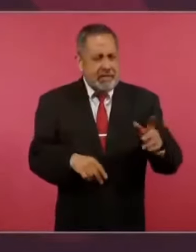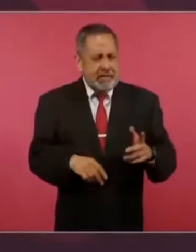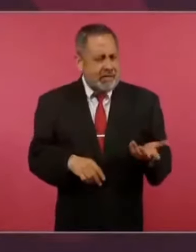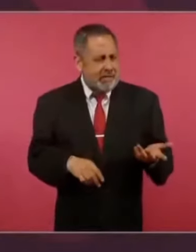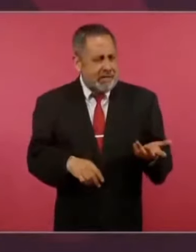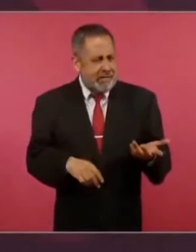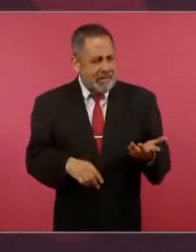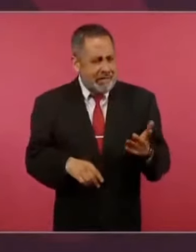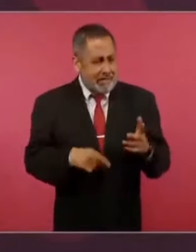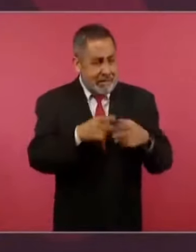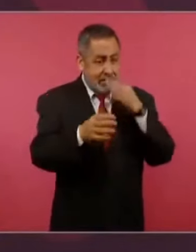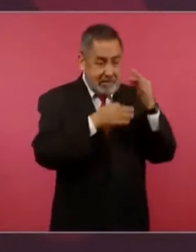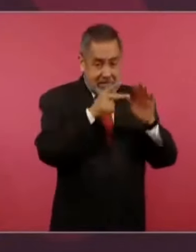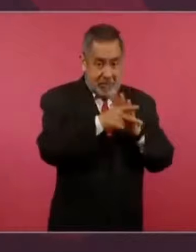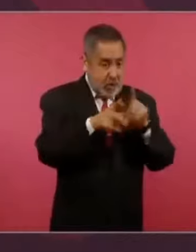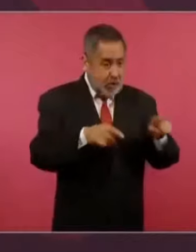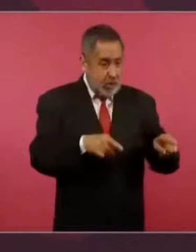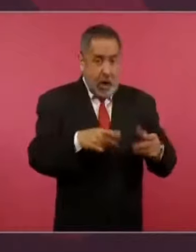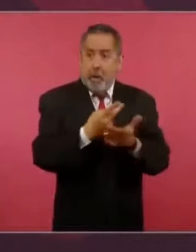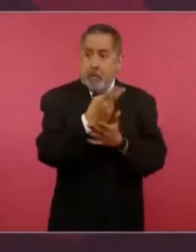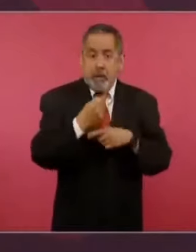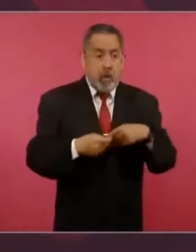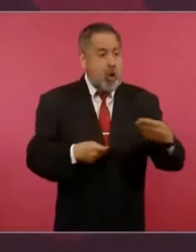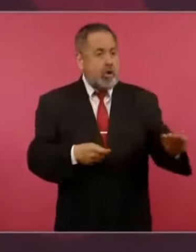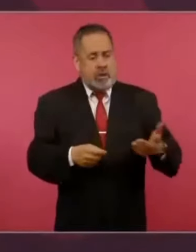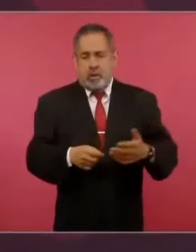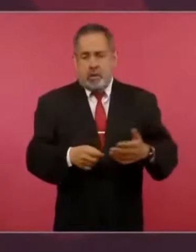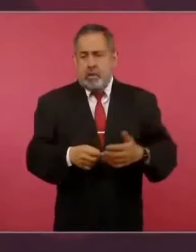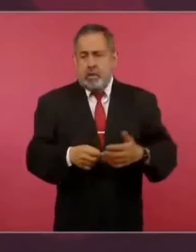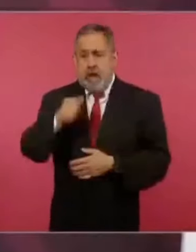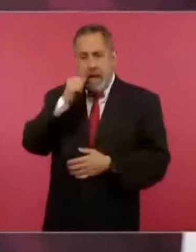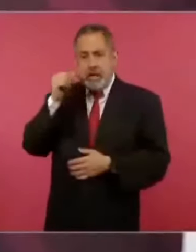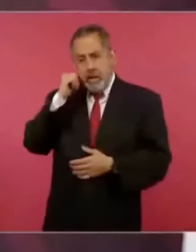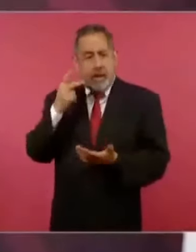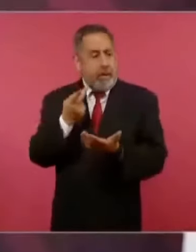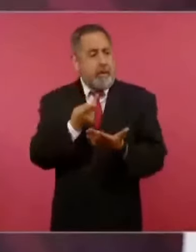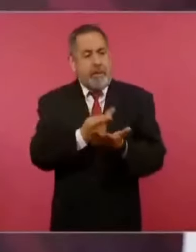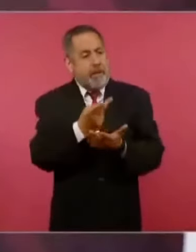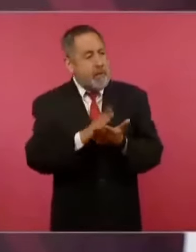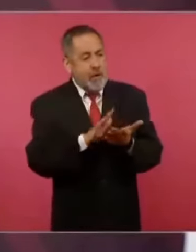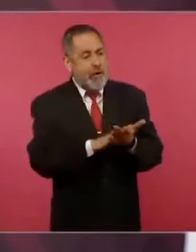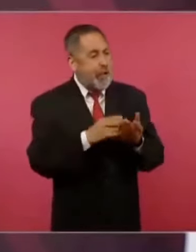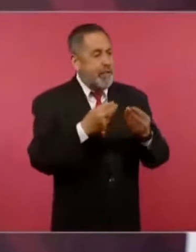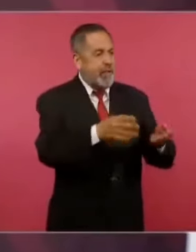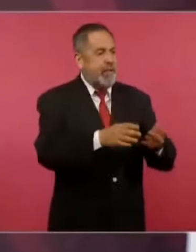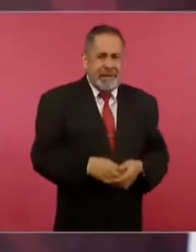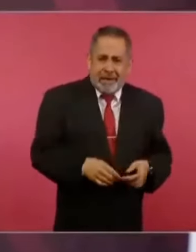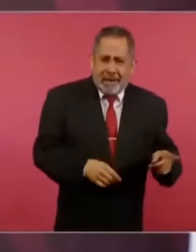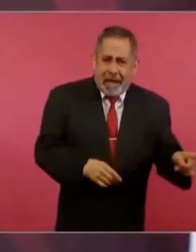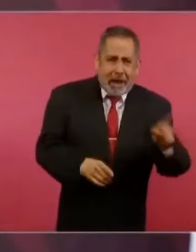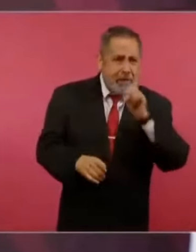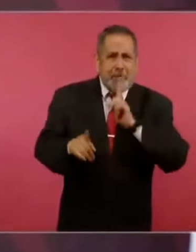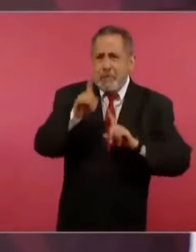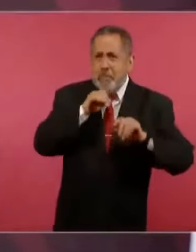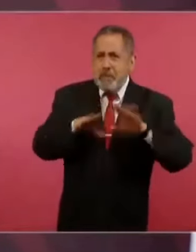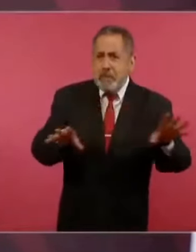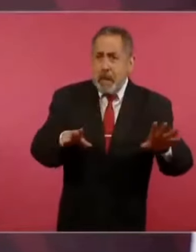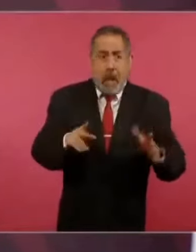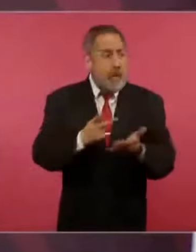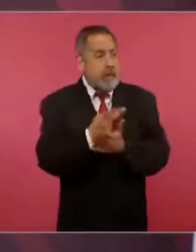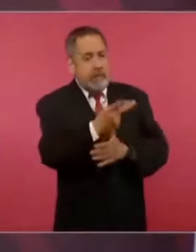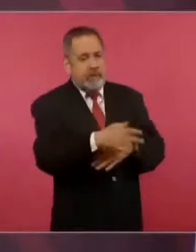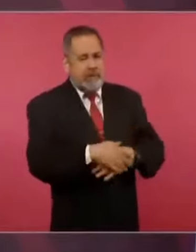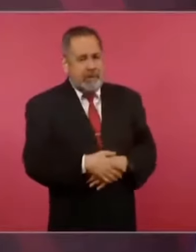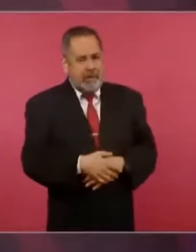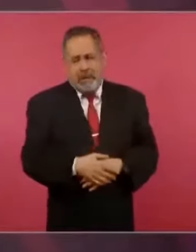Ese medio fue premiado ayer, una gran